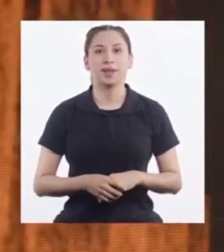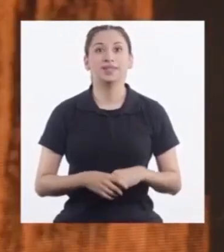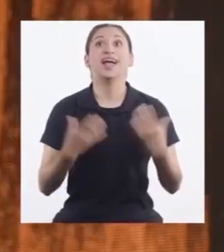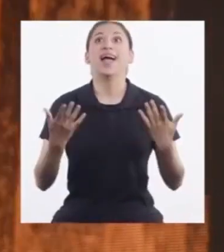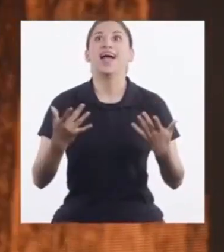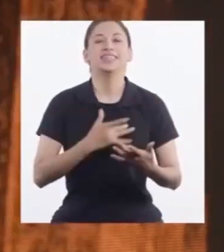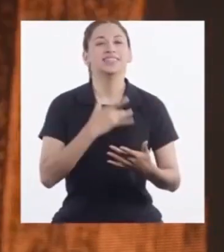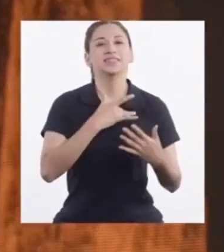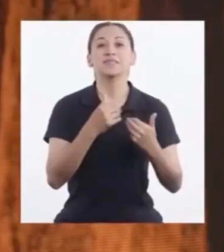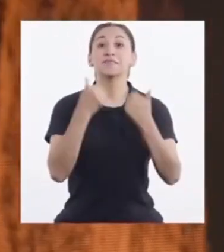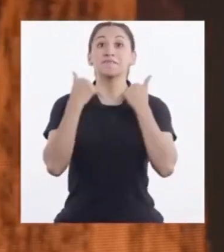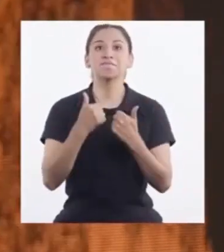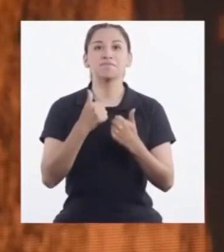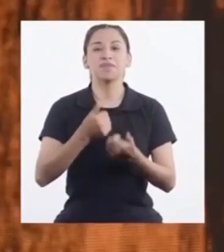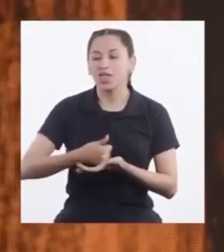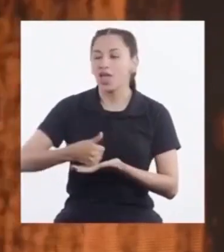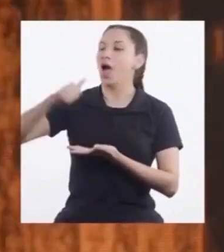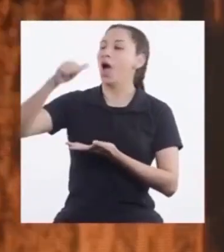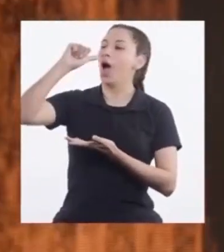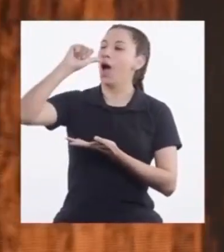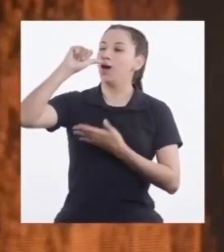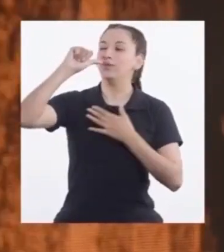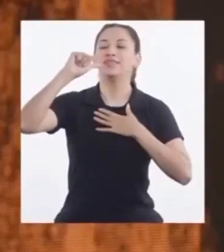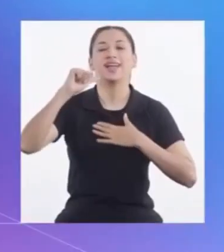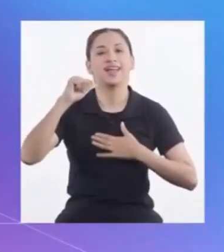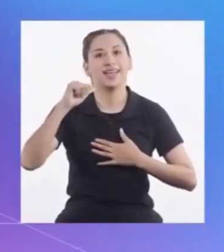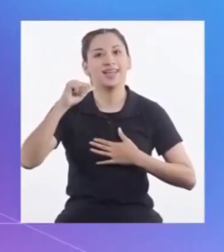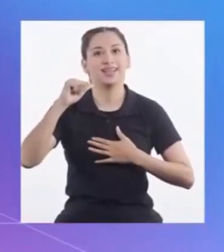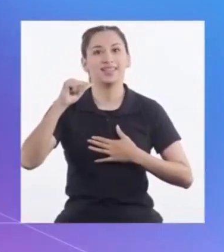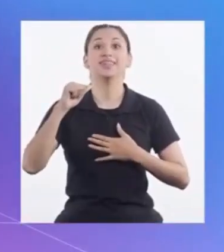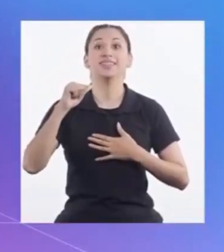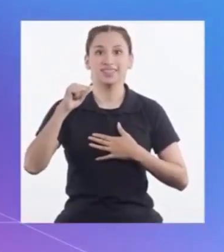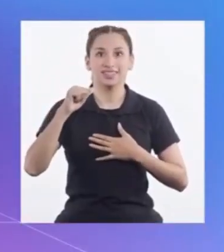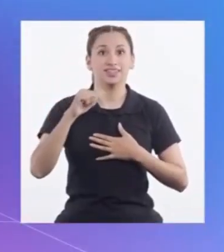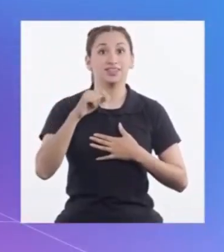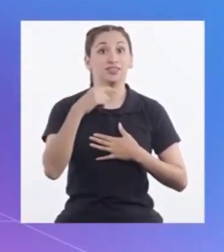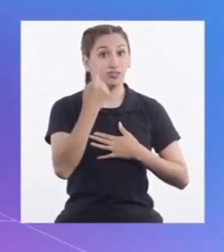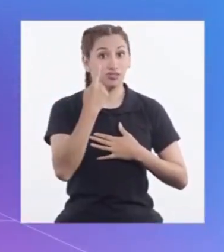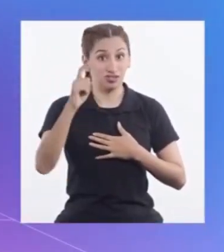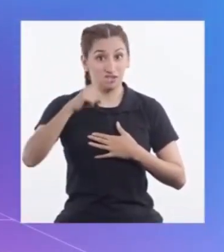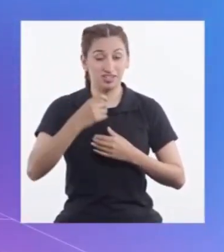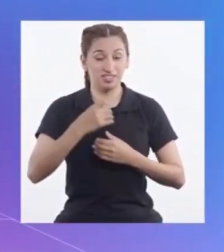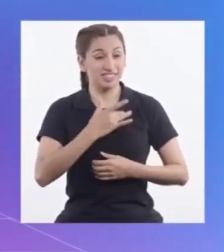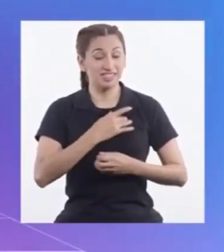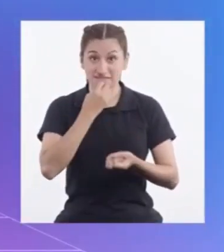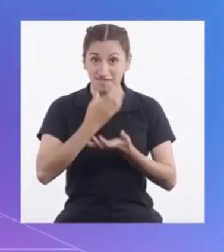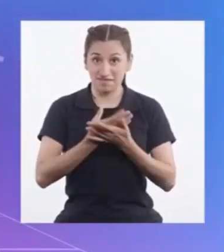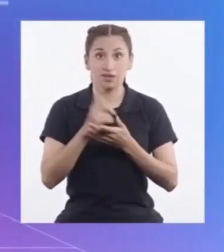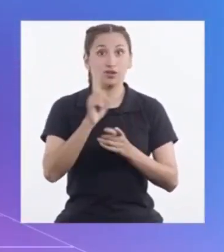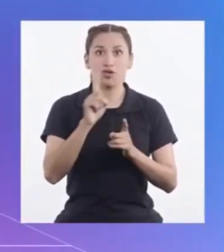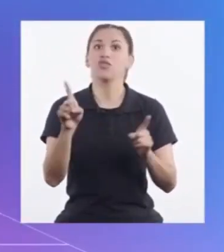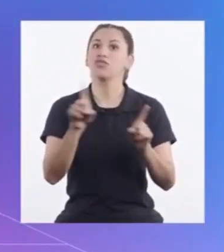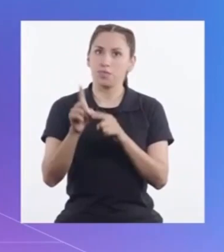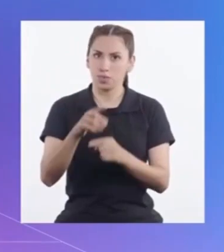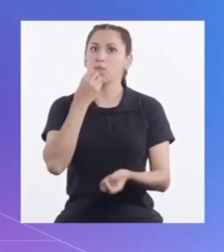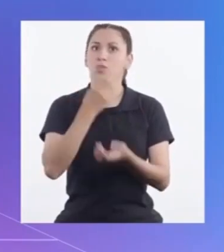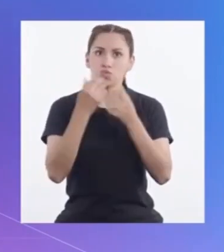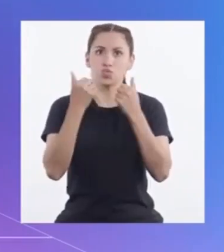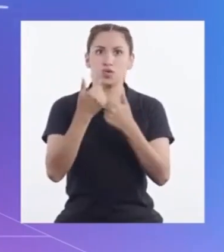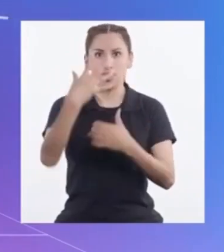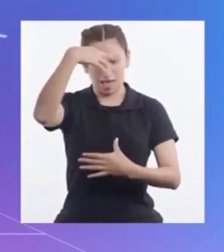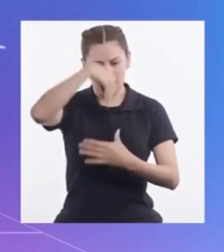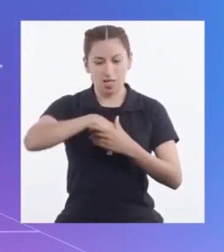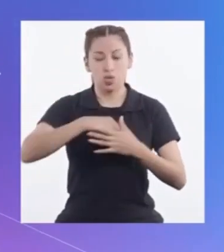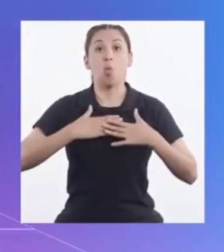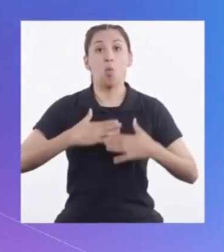Que bien se siente tomar agua Y no solo se siente bien Sino que es muy bueno Para